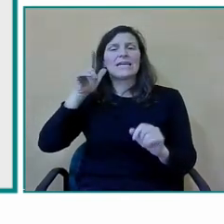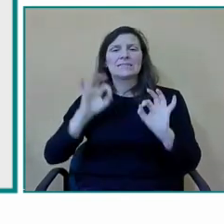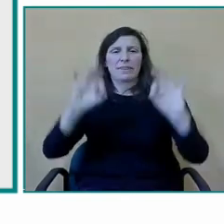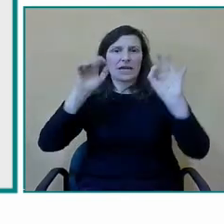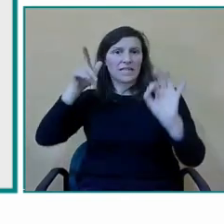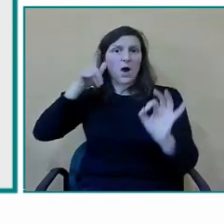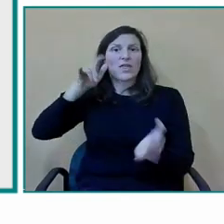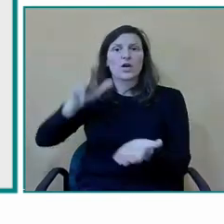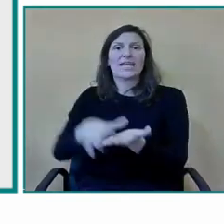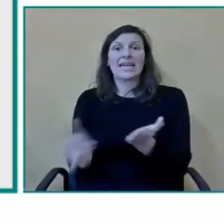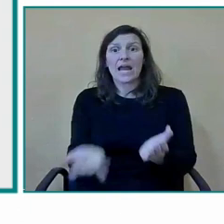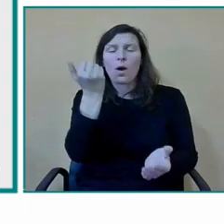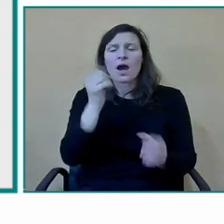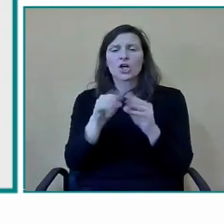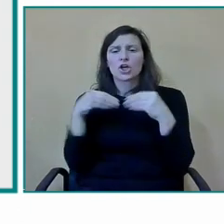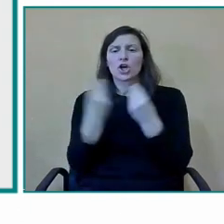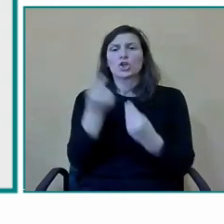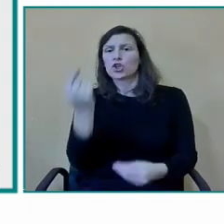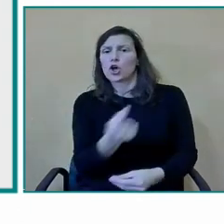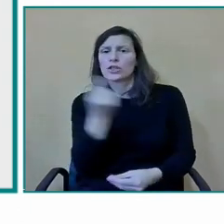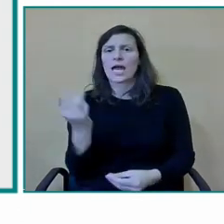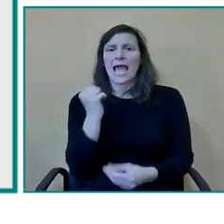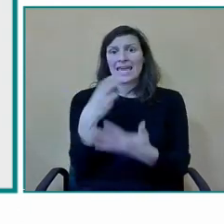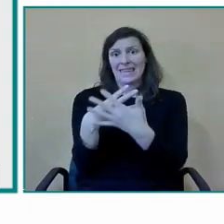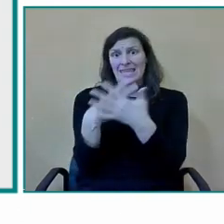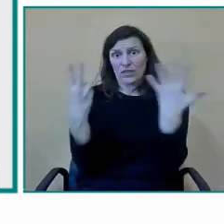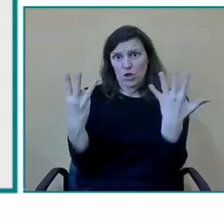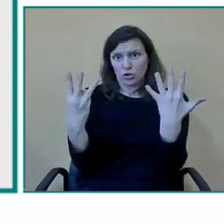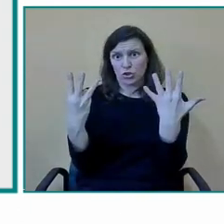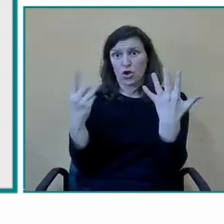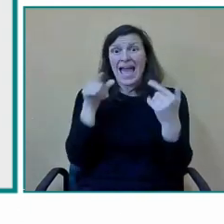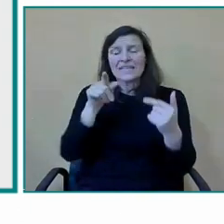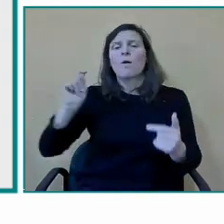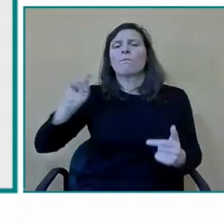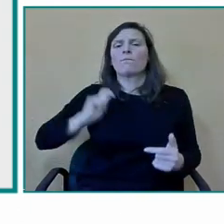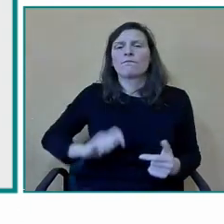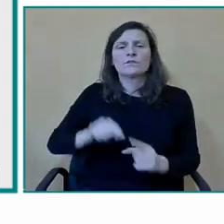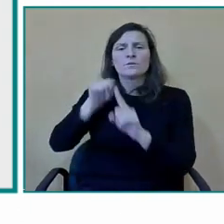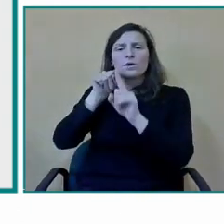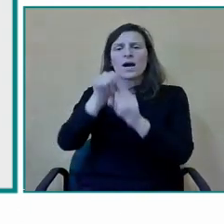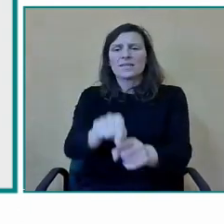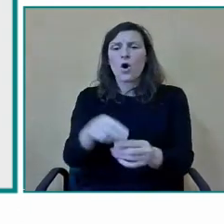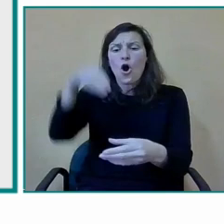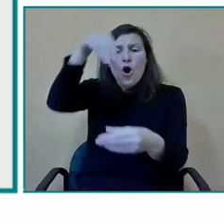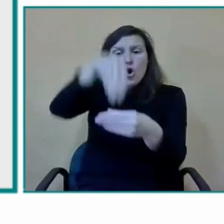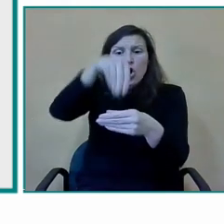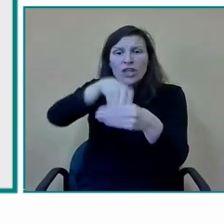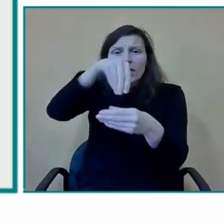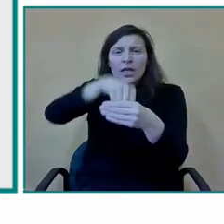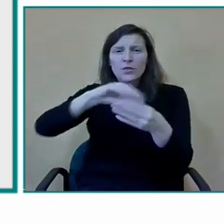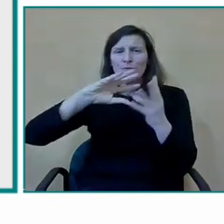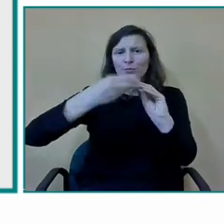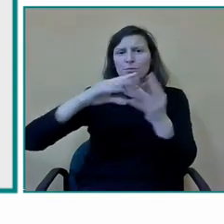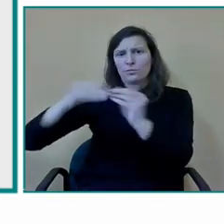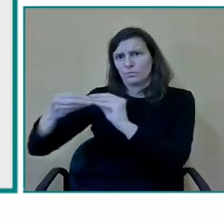lenguaje que adaptan el contenido a la lengua de signos en todo momento y se forman lo que llamamos a las parejas